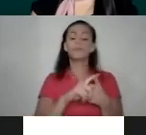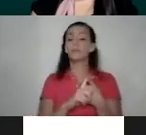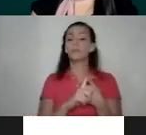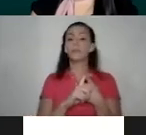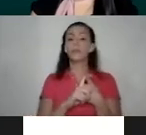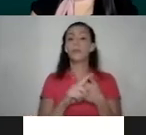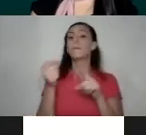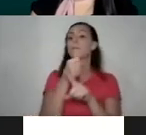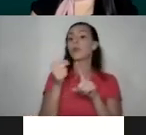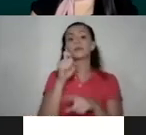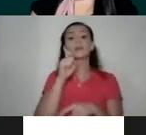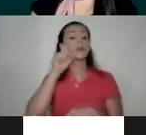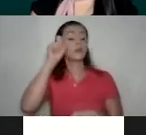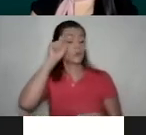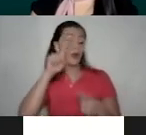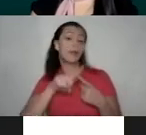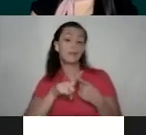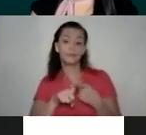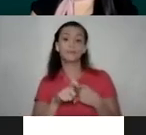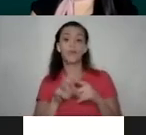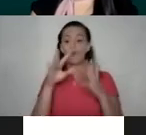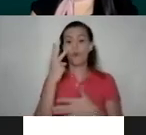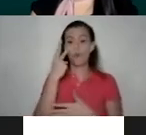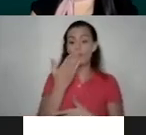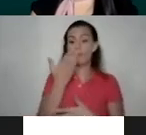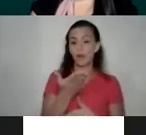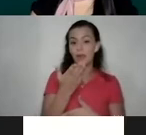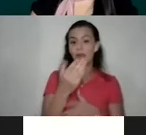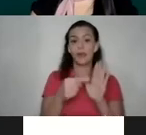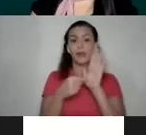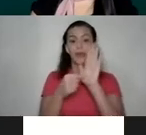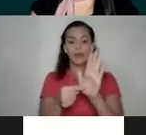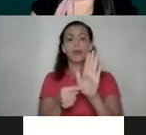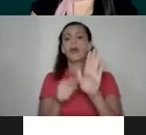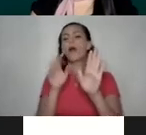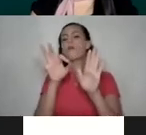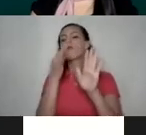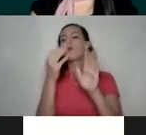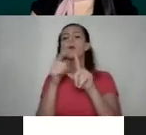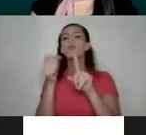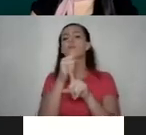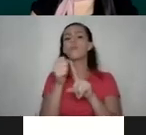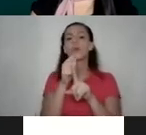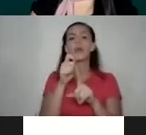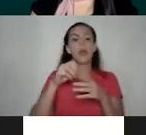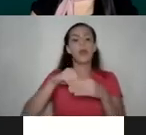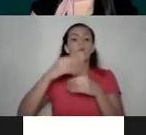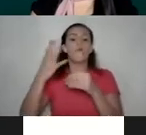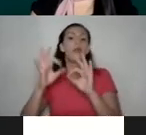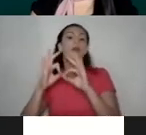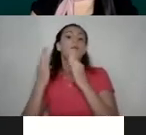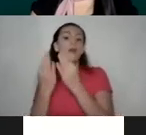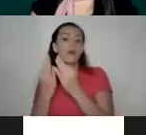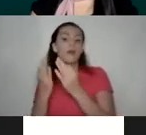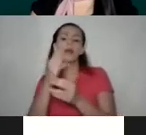violencia sexual también, como lo vemos ahí, reflejada de muchas maneras, pero la violencia sexual extrafamiliar y